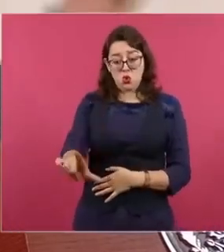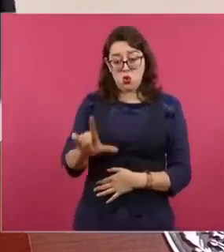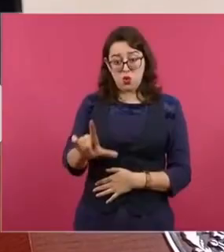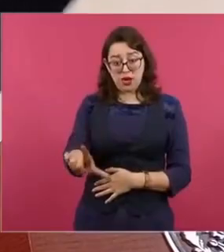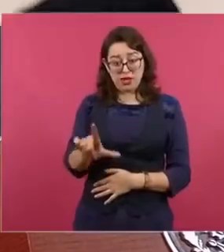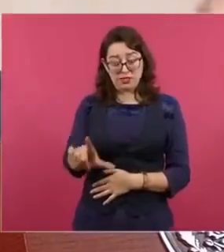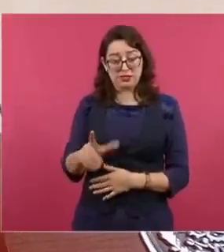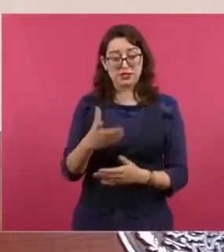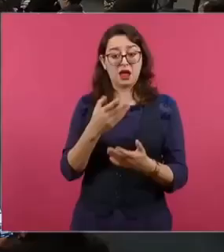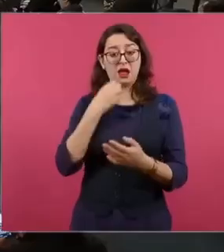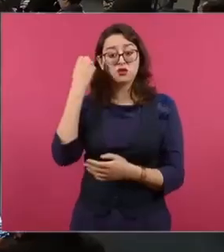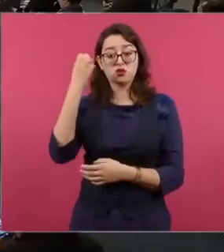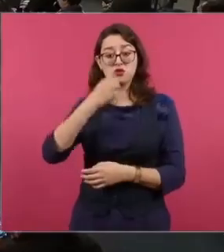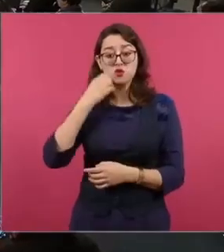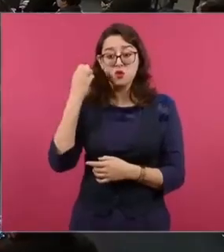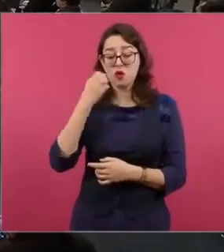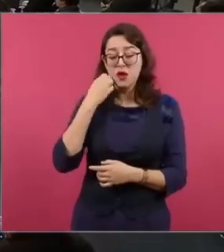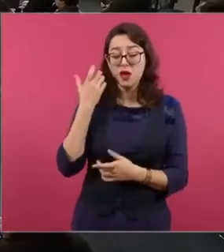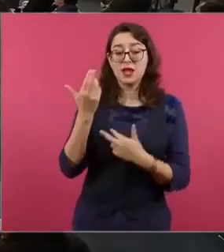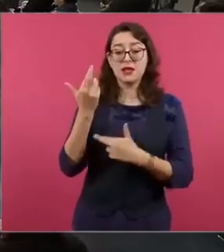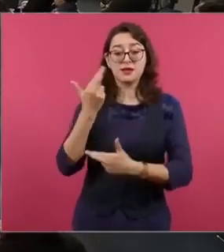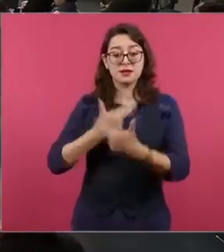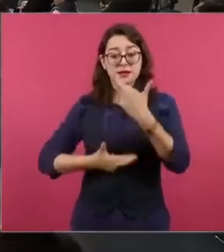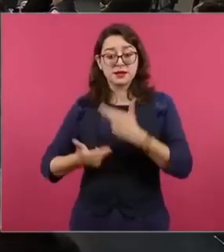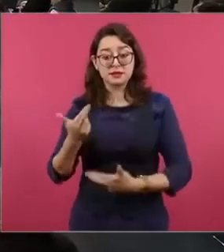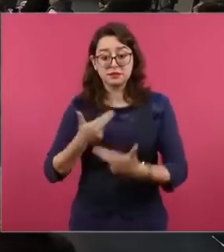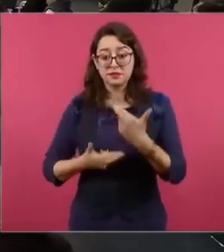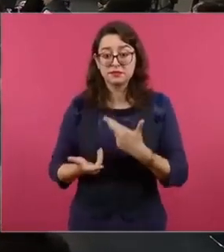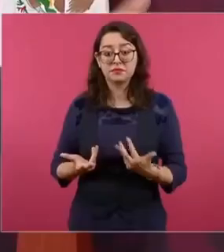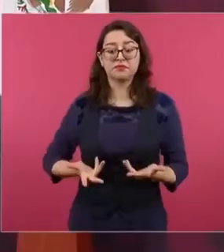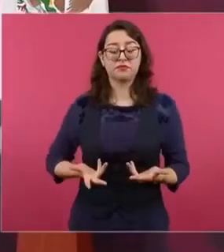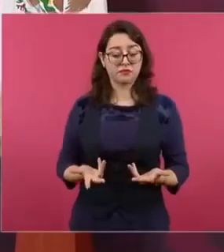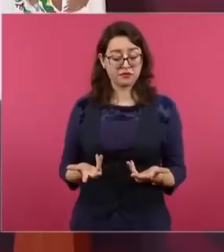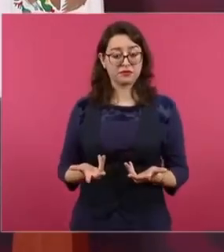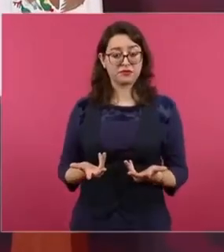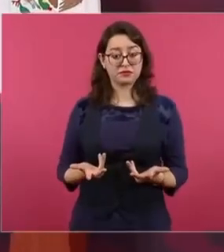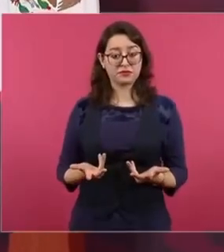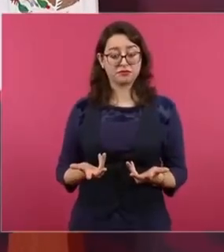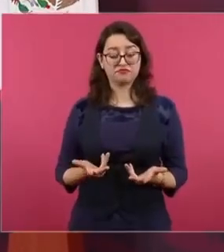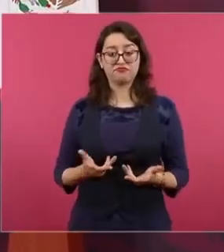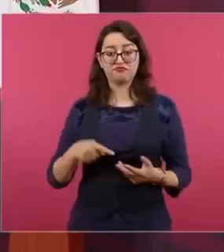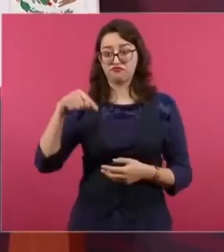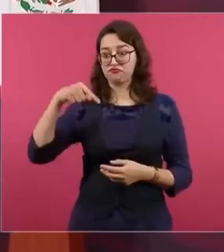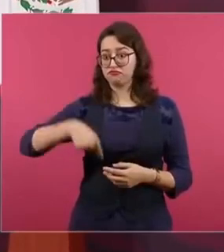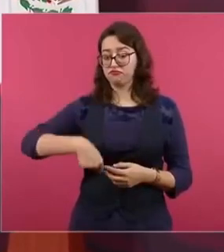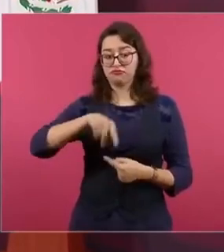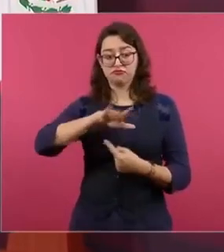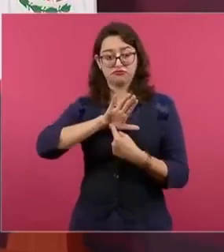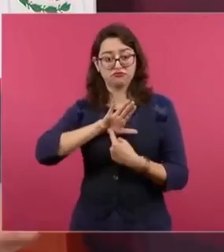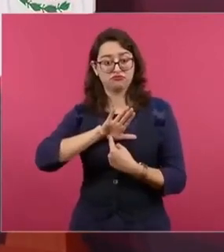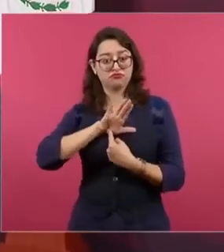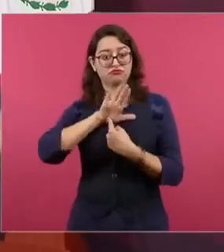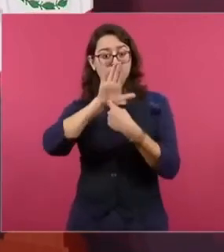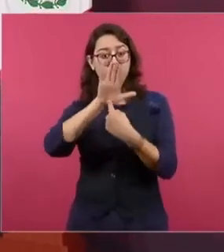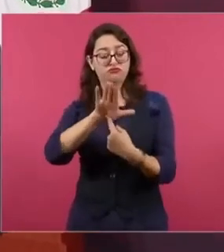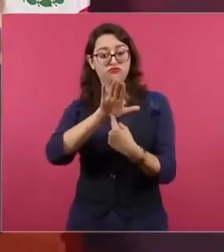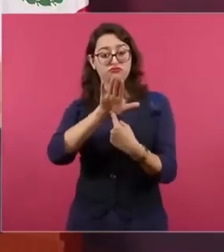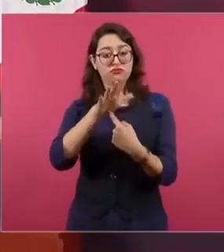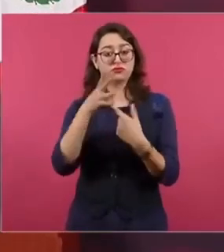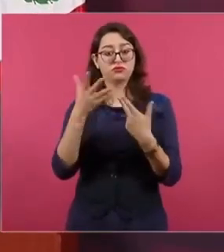y aquí vamos a dar a conocer cómo